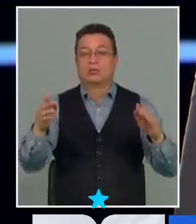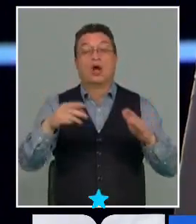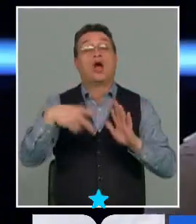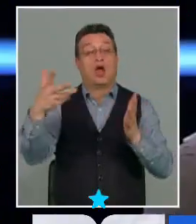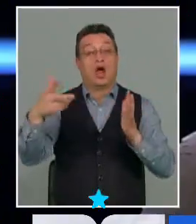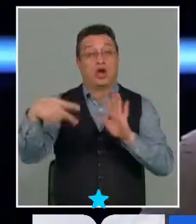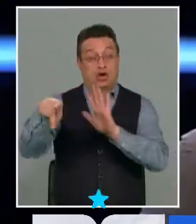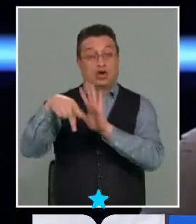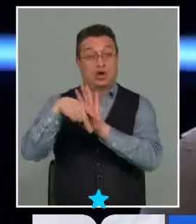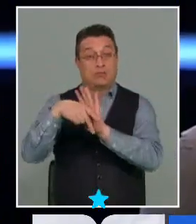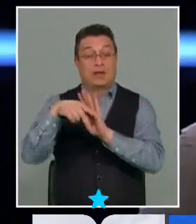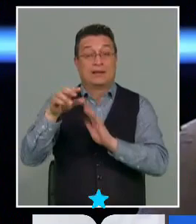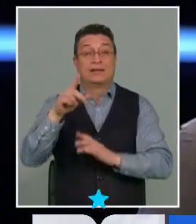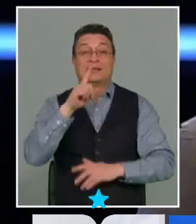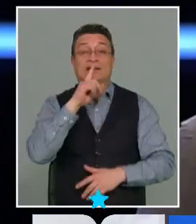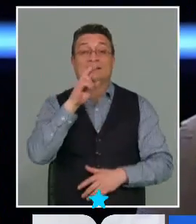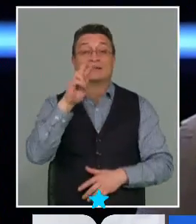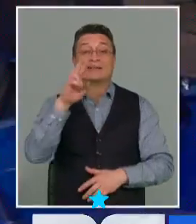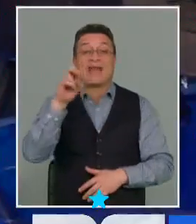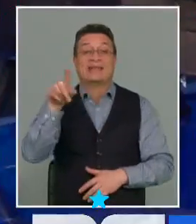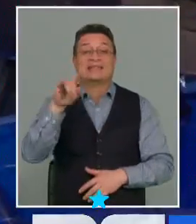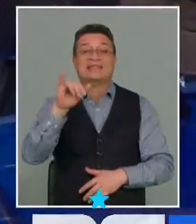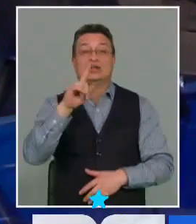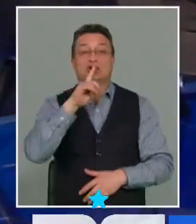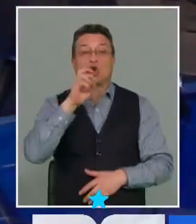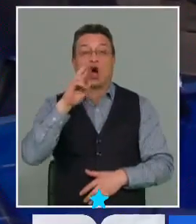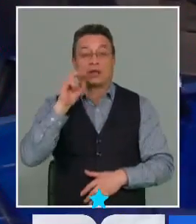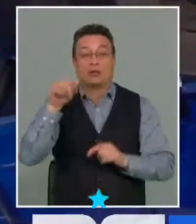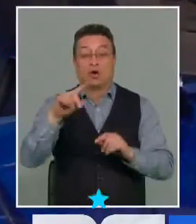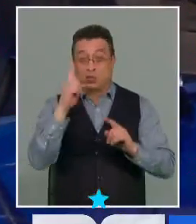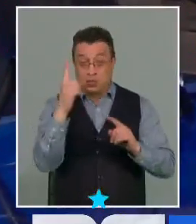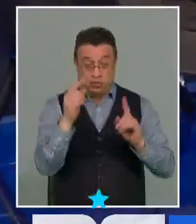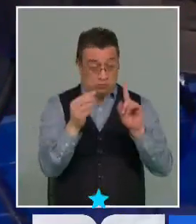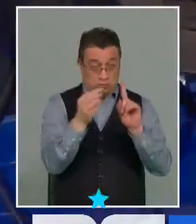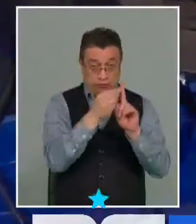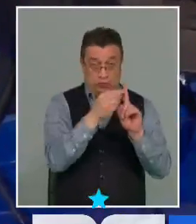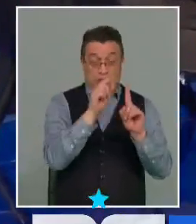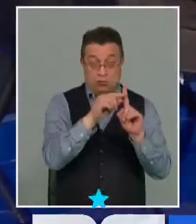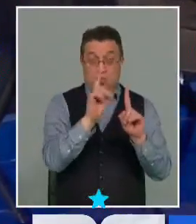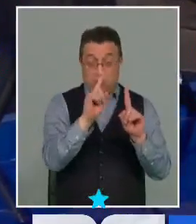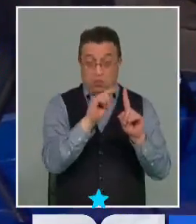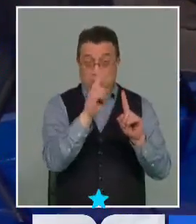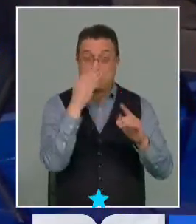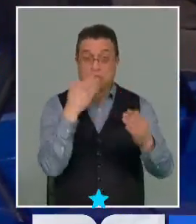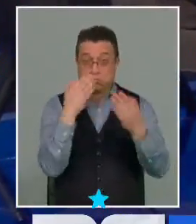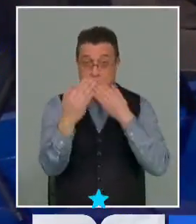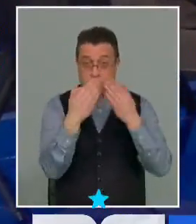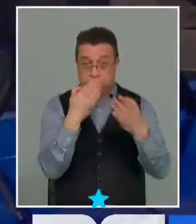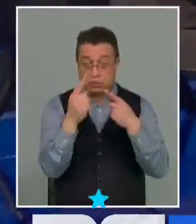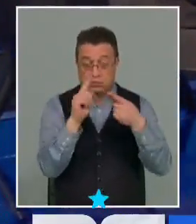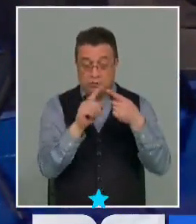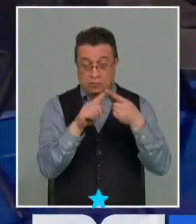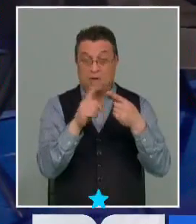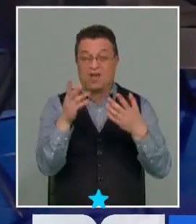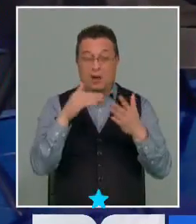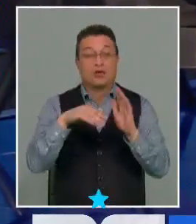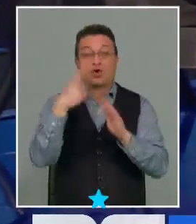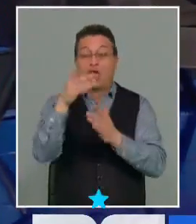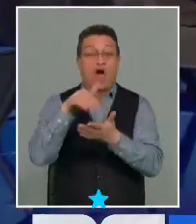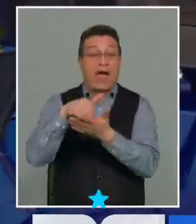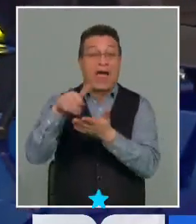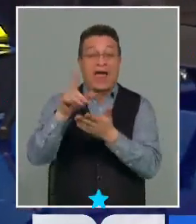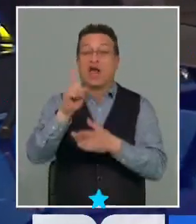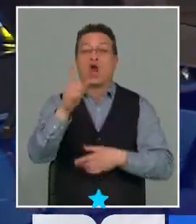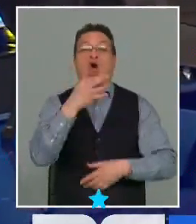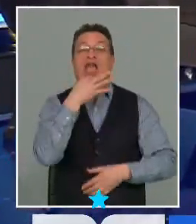la transitoria la opción 1 no es colocar nada esa es la discusión que la gente que está por el rechazo no